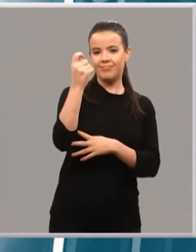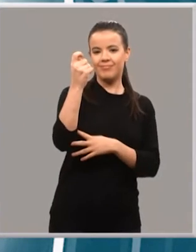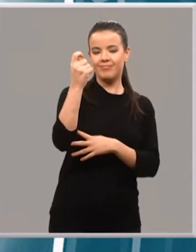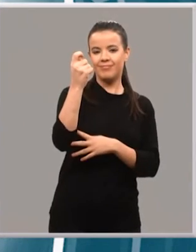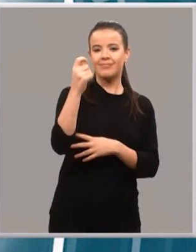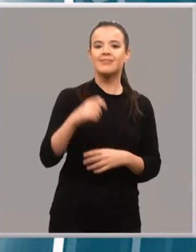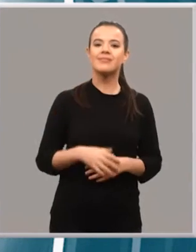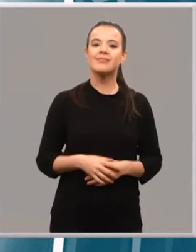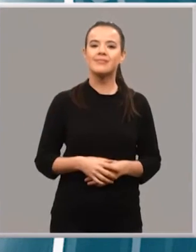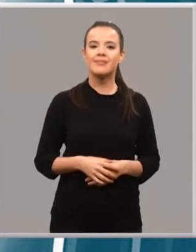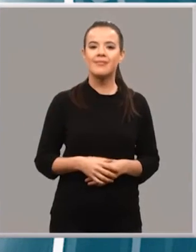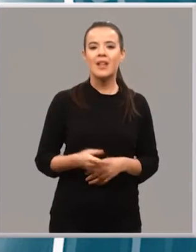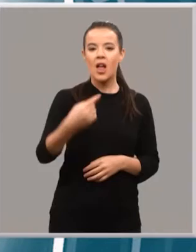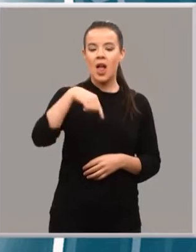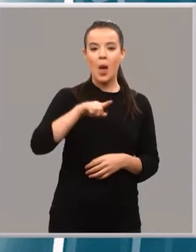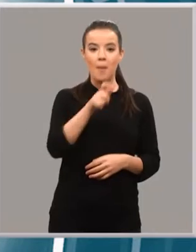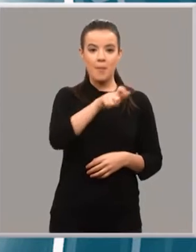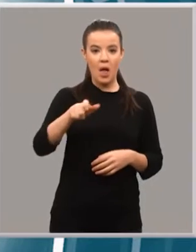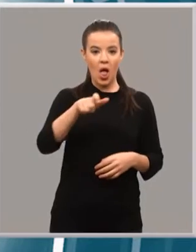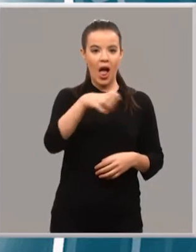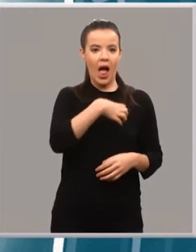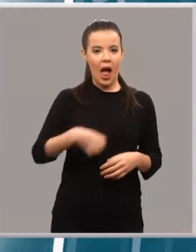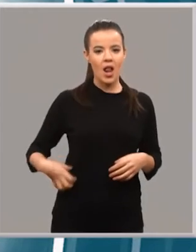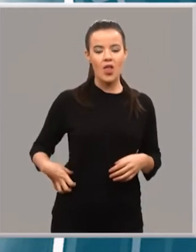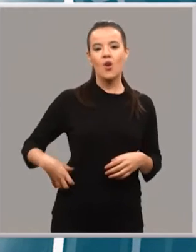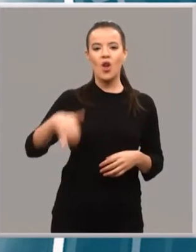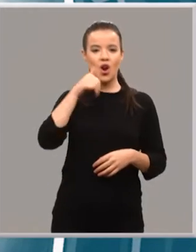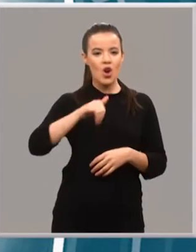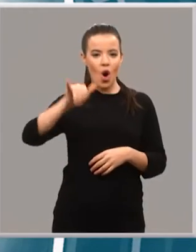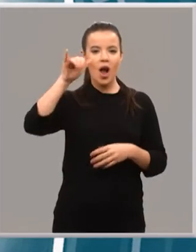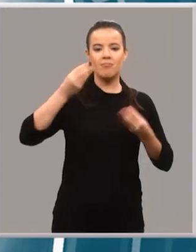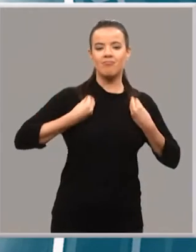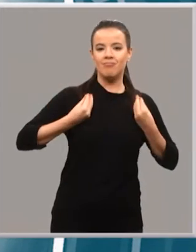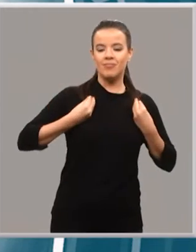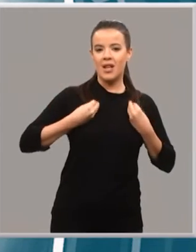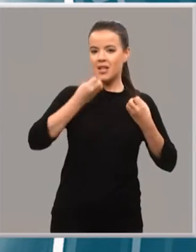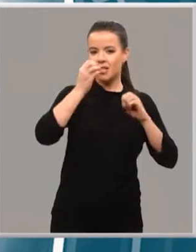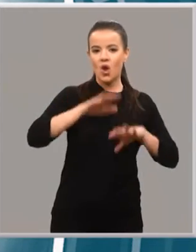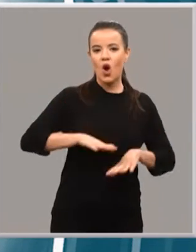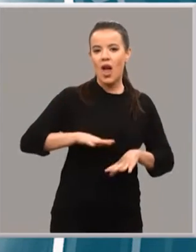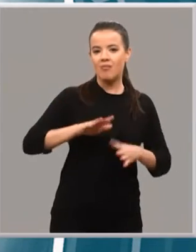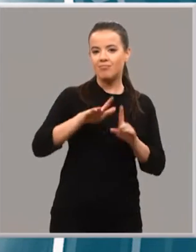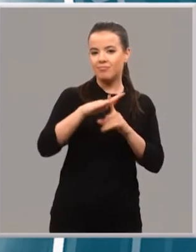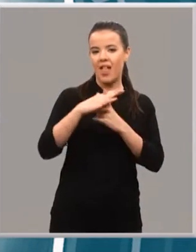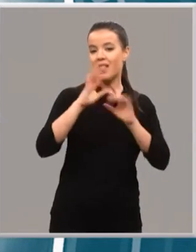Escribimos los arnedanos y los riojanos una página trascendental en la historia de nuestra ciudad.